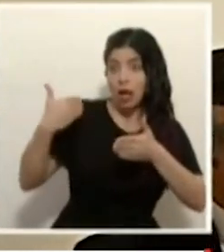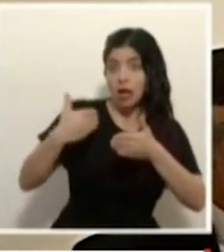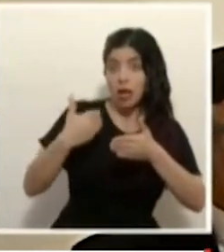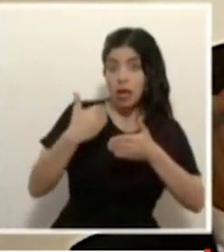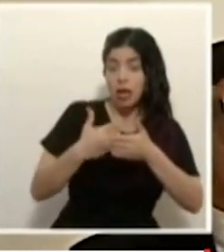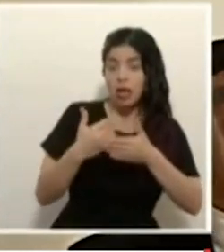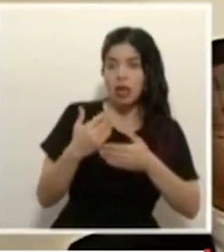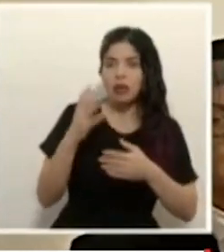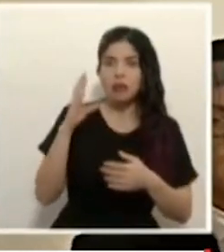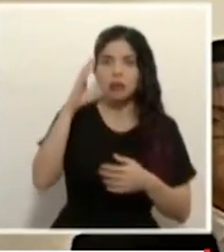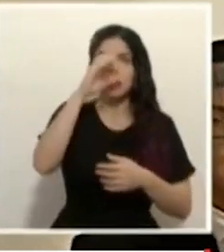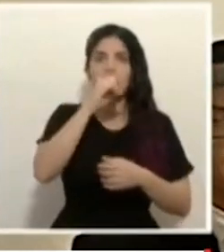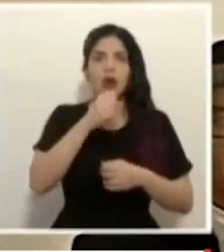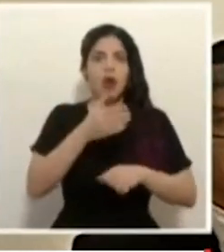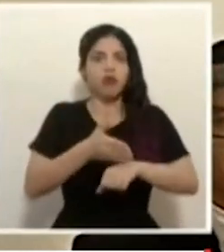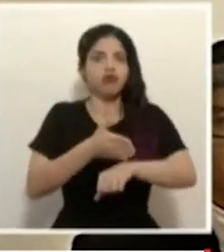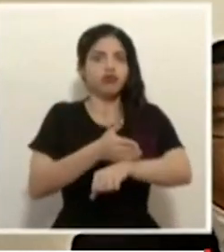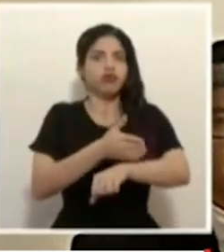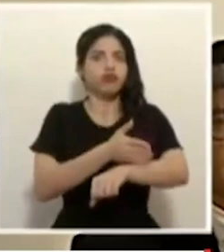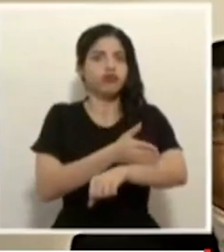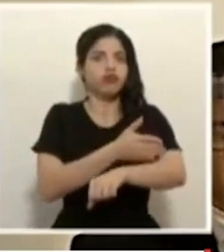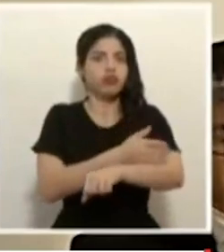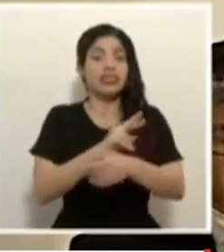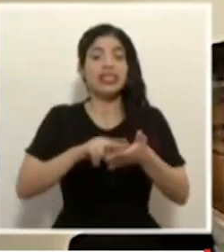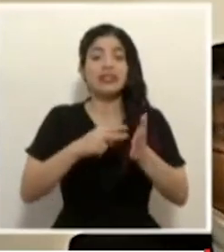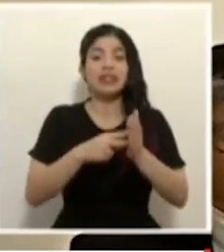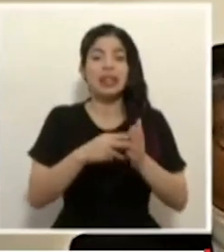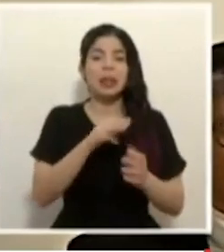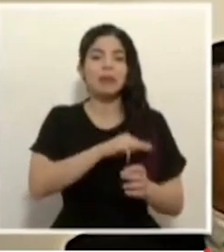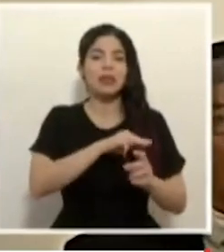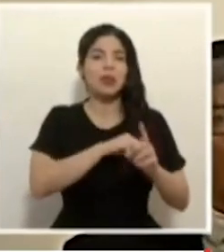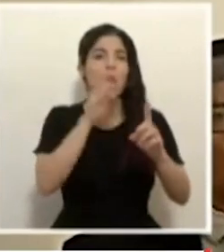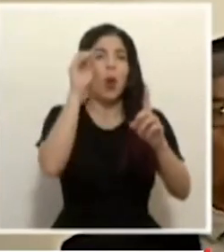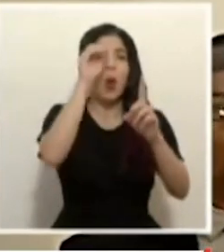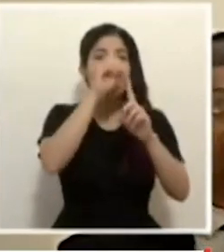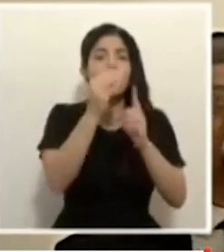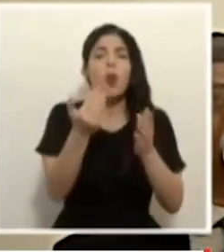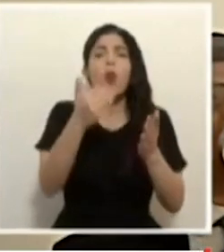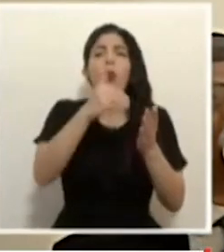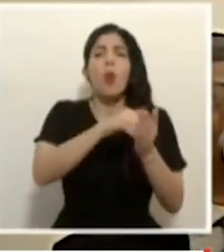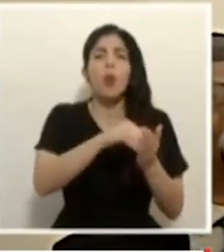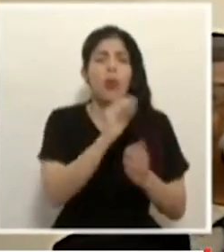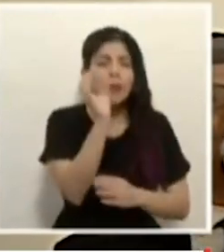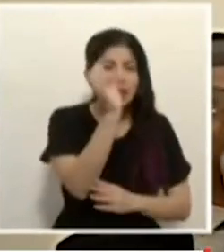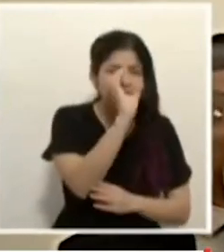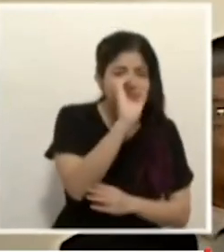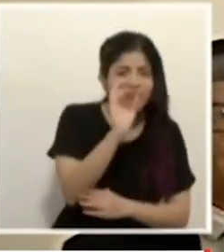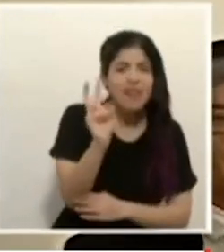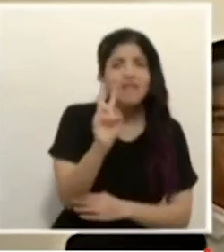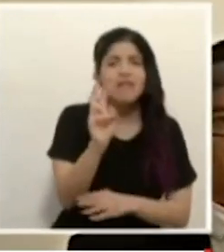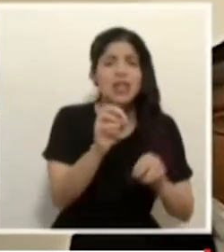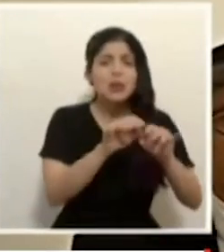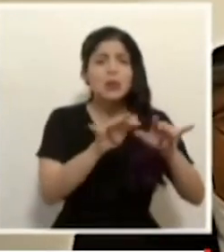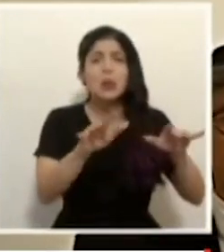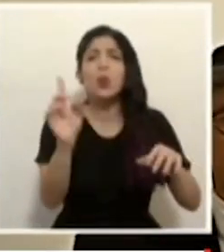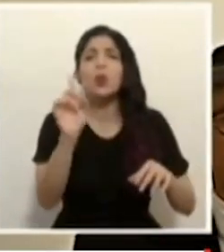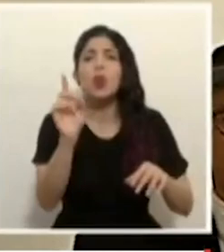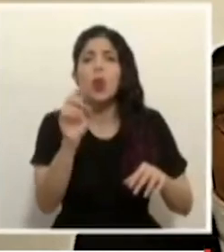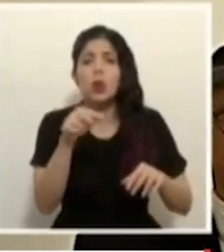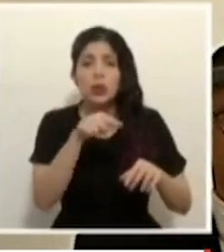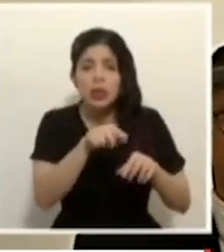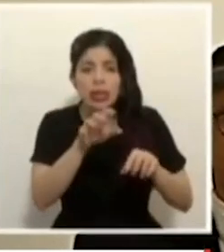es que se ha avanzado en esa dirección. Es decir, en la misión de recobrar la trazabilidad se ha tenido un avance y eso es bueno.